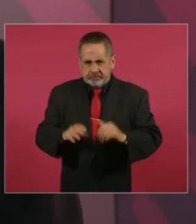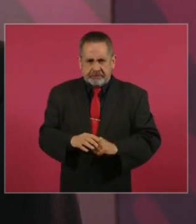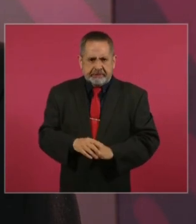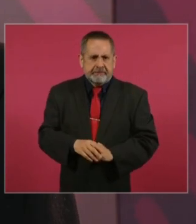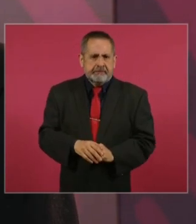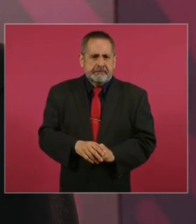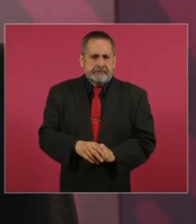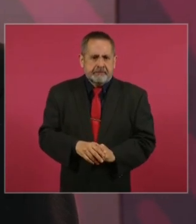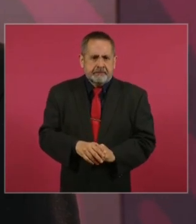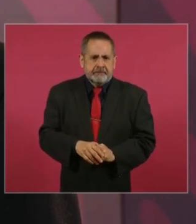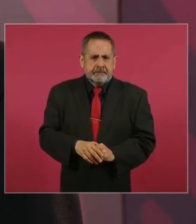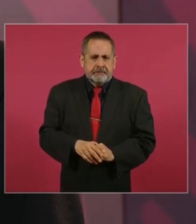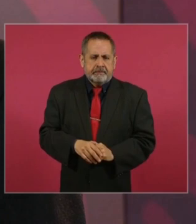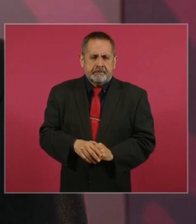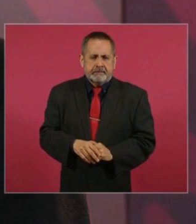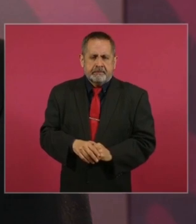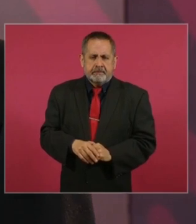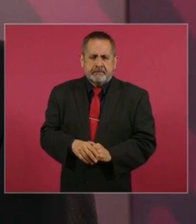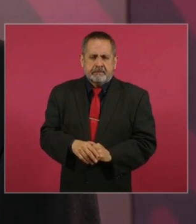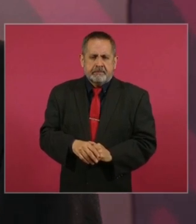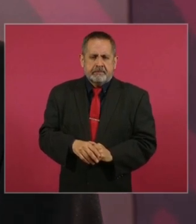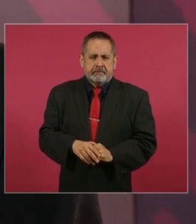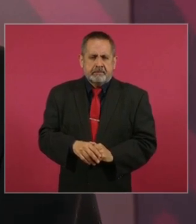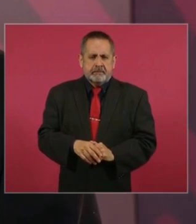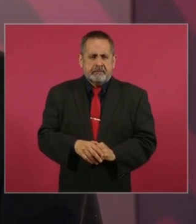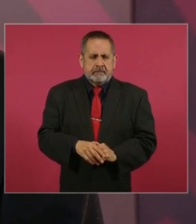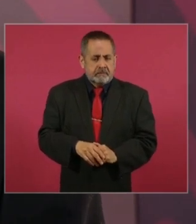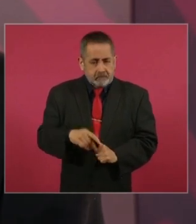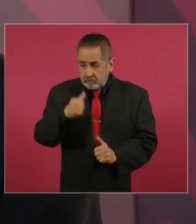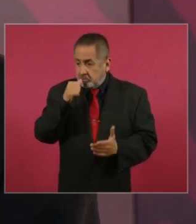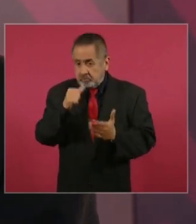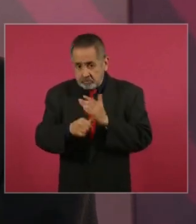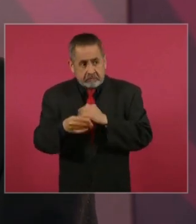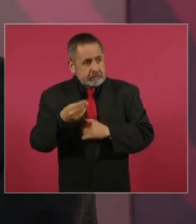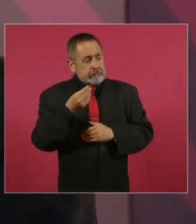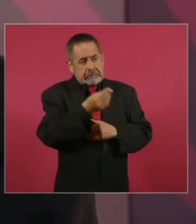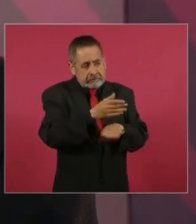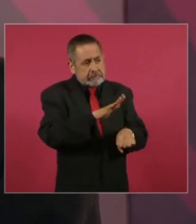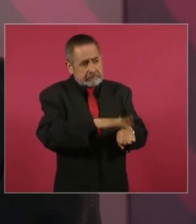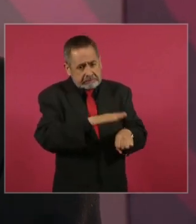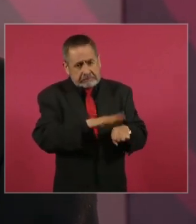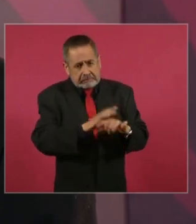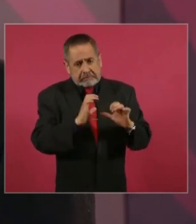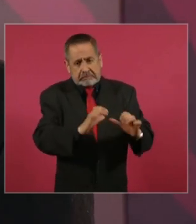Y como si le hubiésemos dicho,